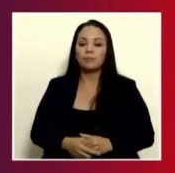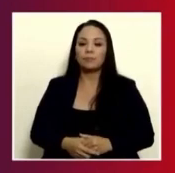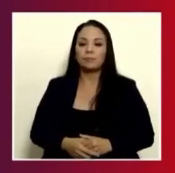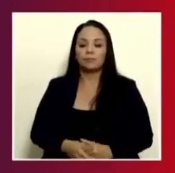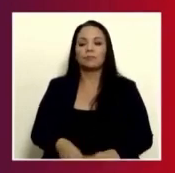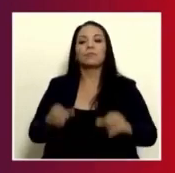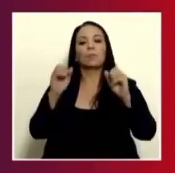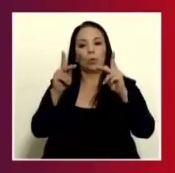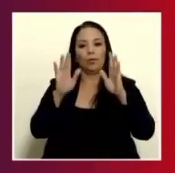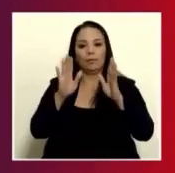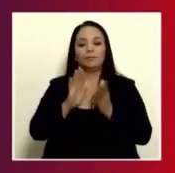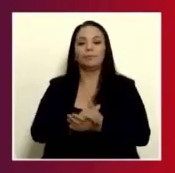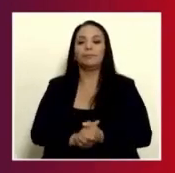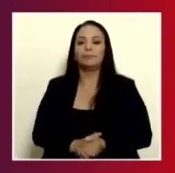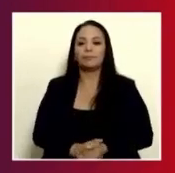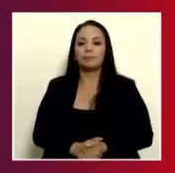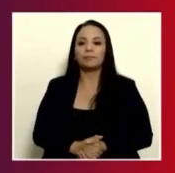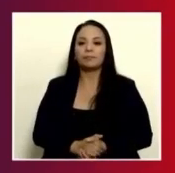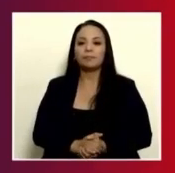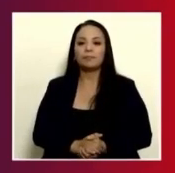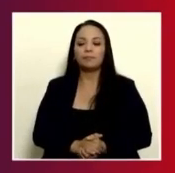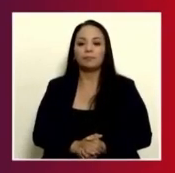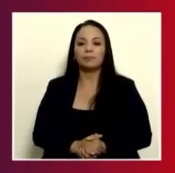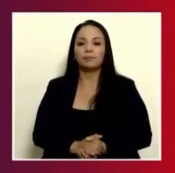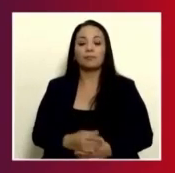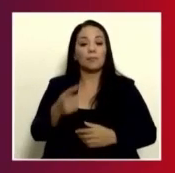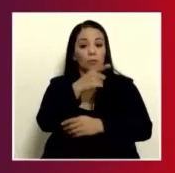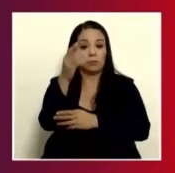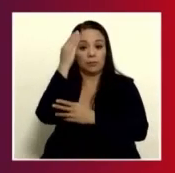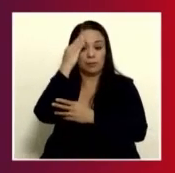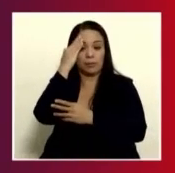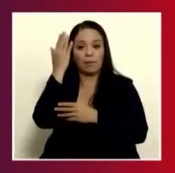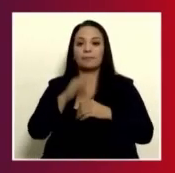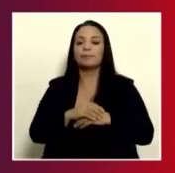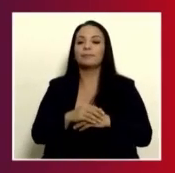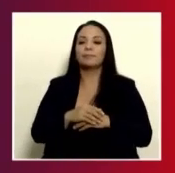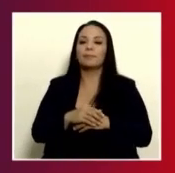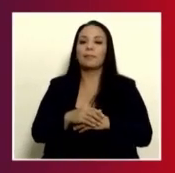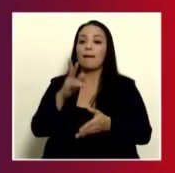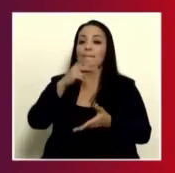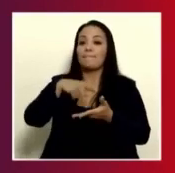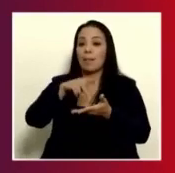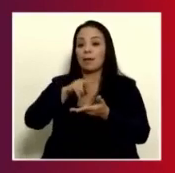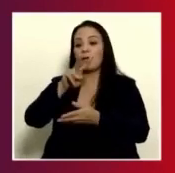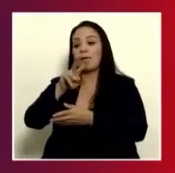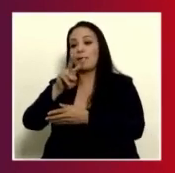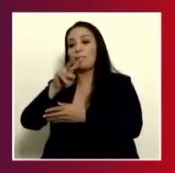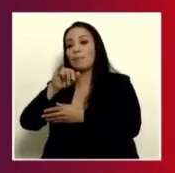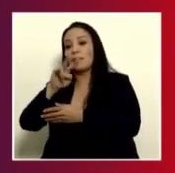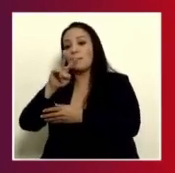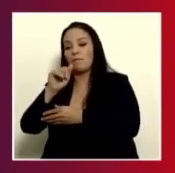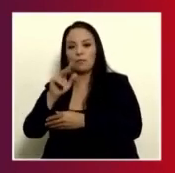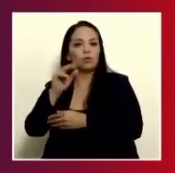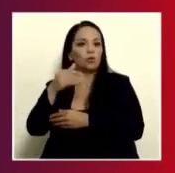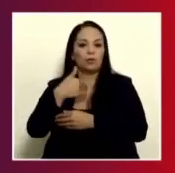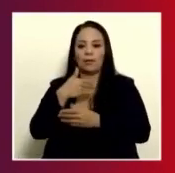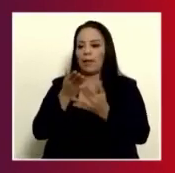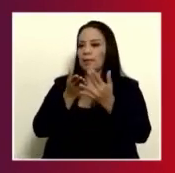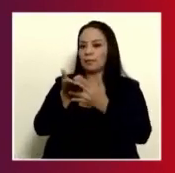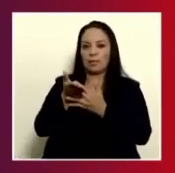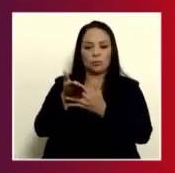Ok, entonces, como ustedes saben, el Parque Viva no tiene un acceso directo a la autopista.